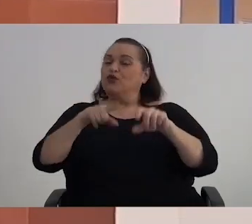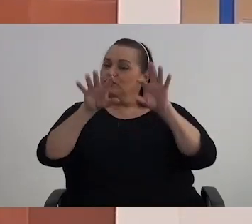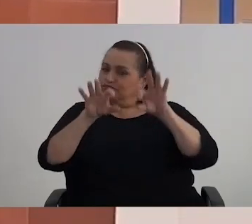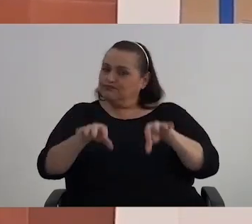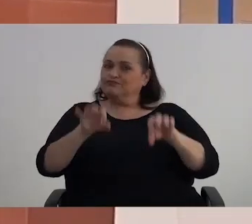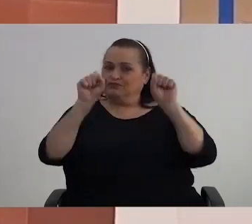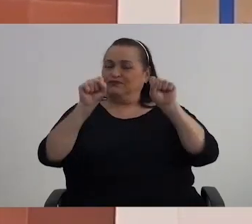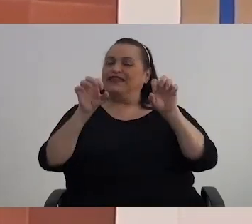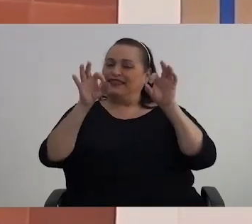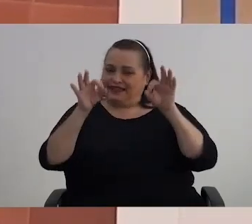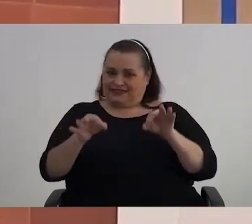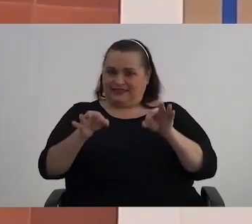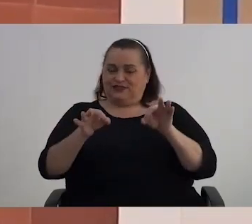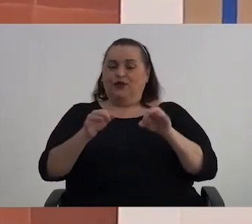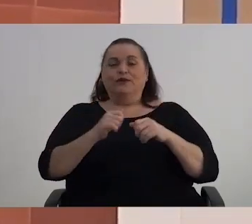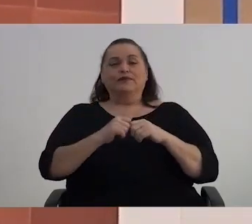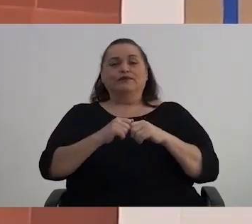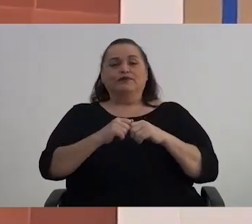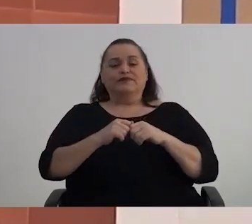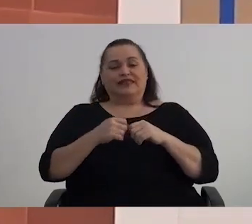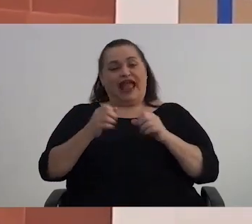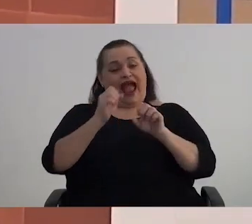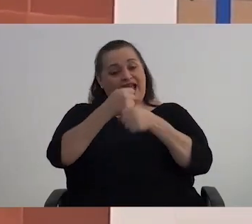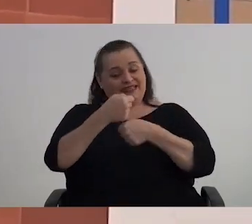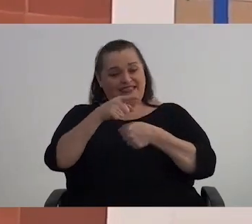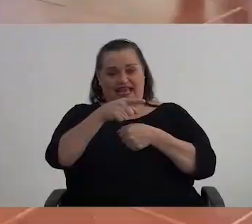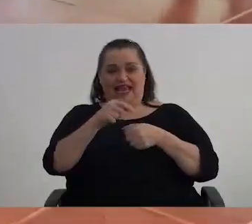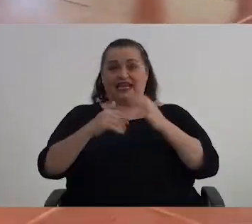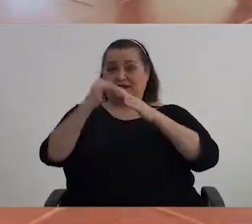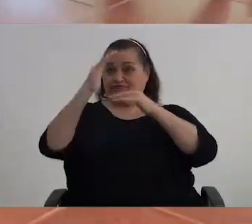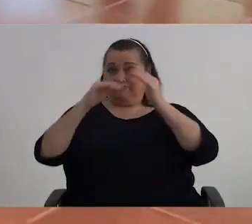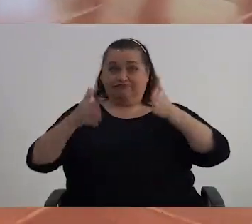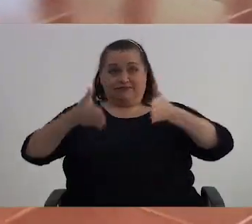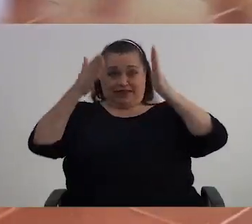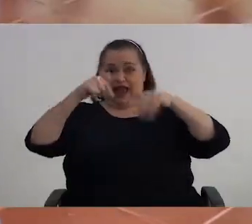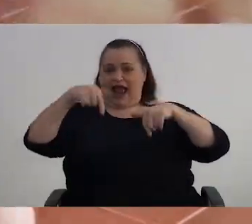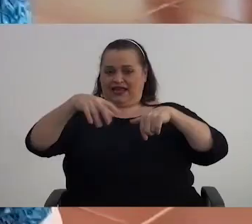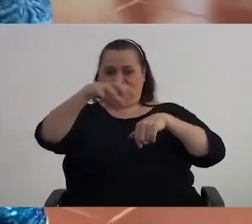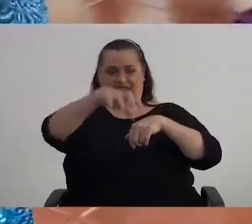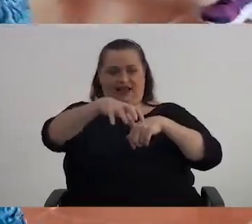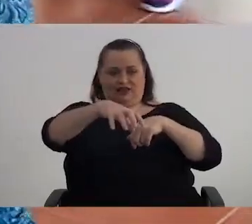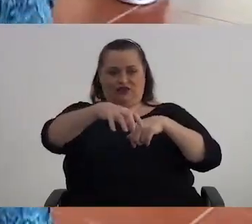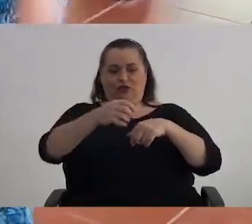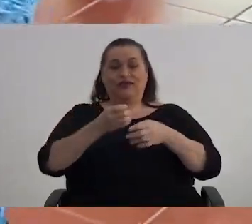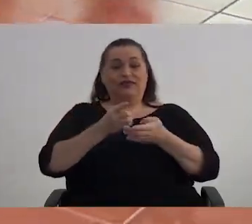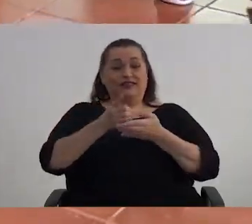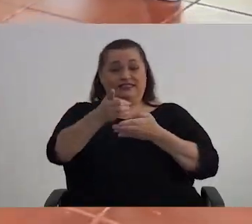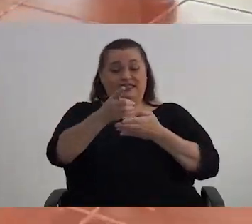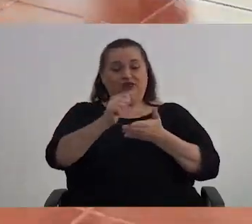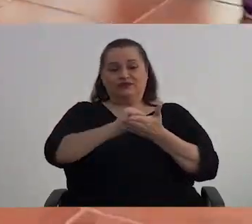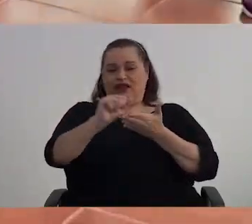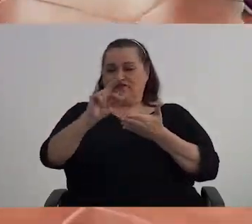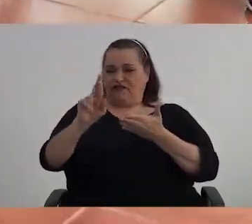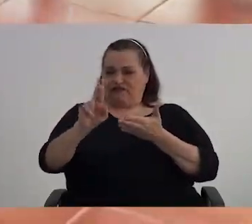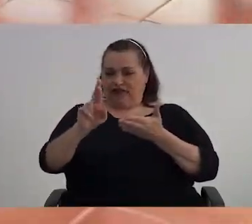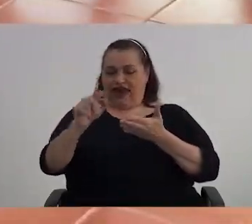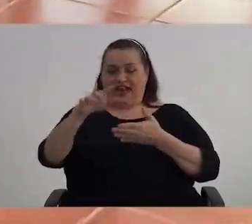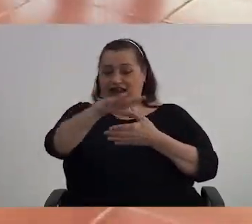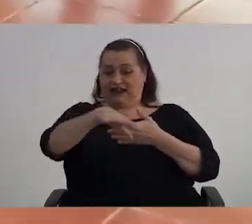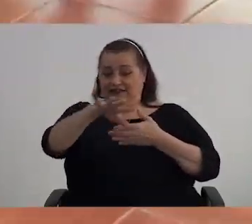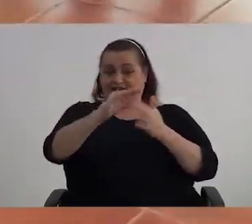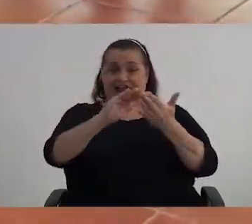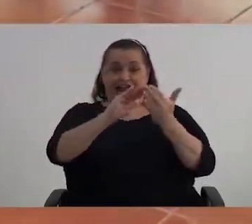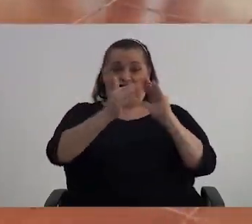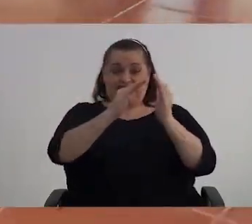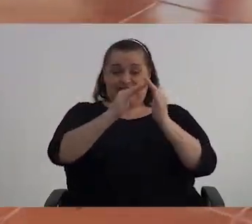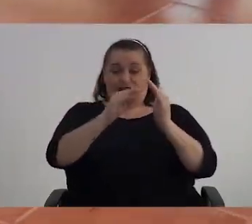de hacer sus instalaciones en nuestro cantón, en el distrito de San Rafael, específicamente en el caserío del